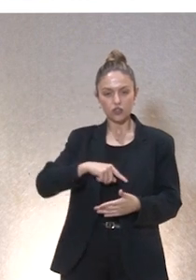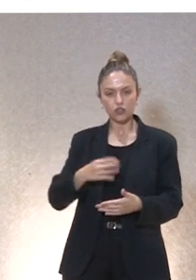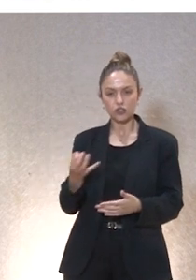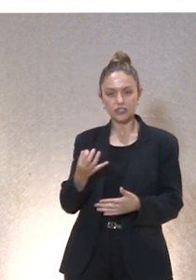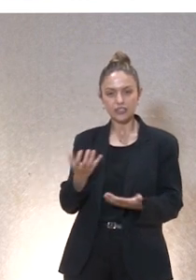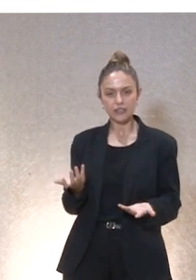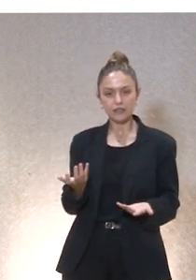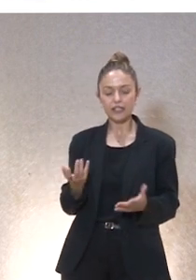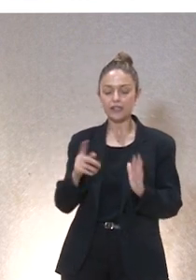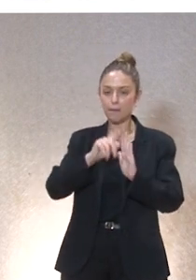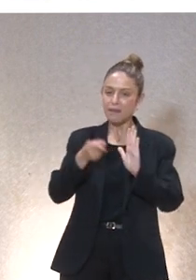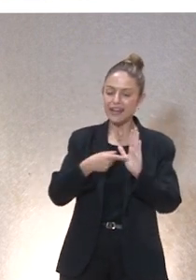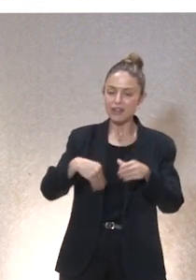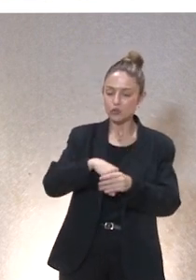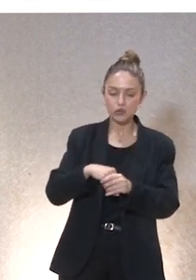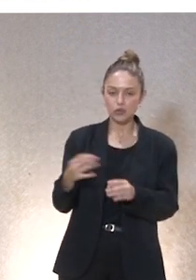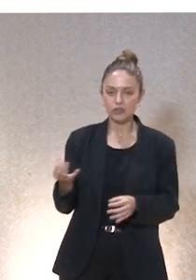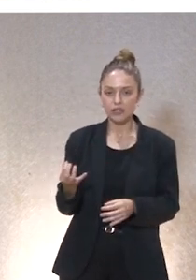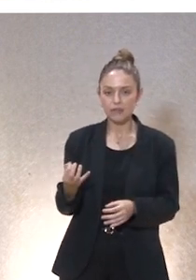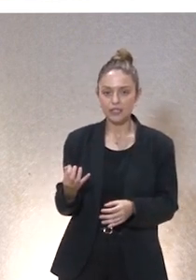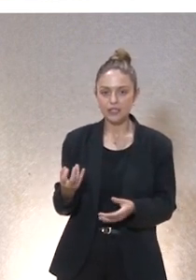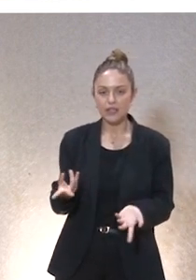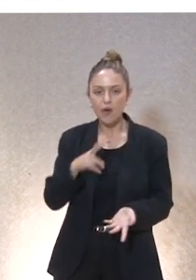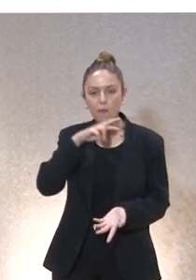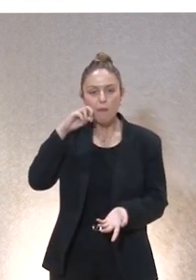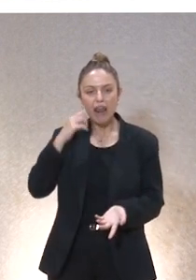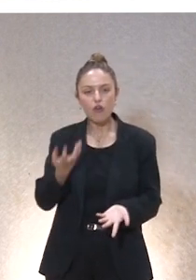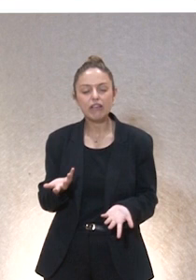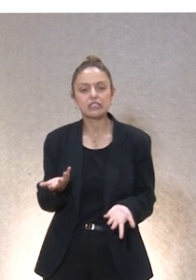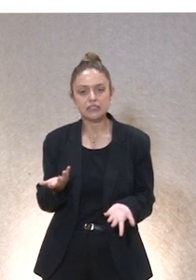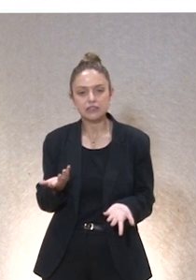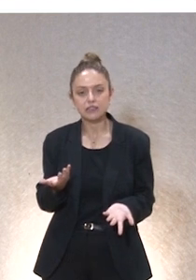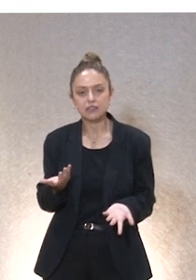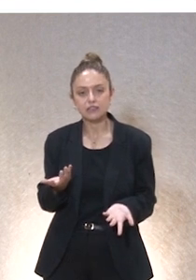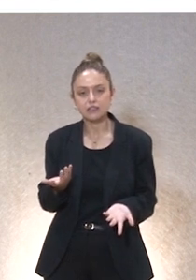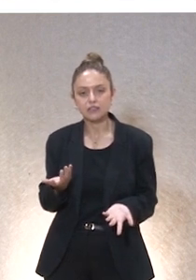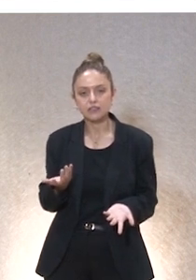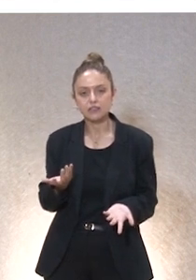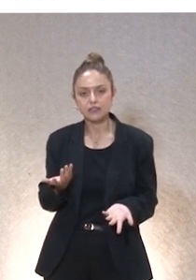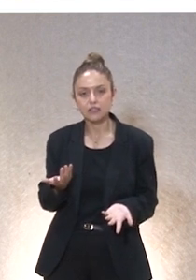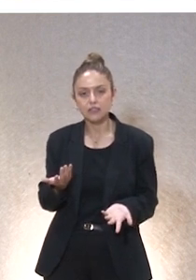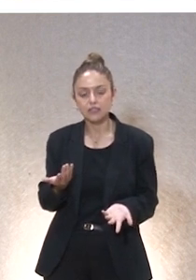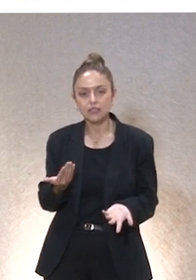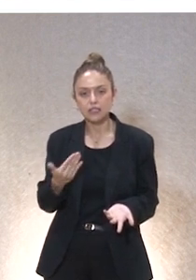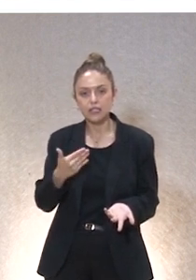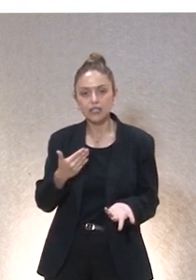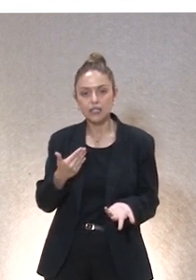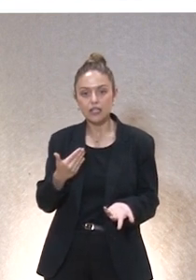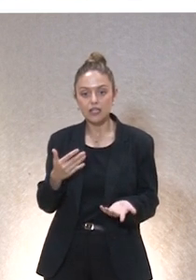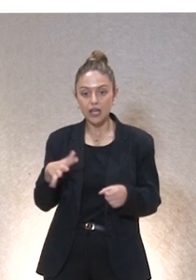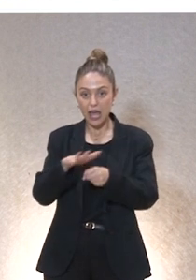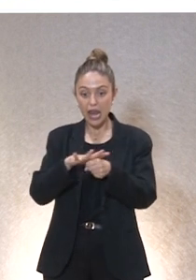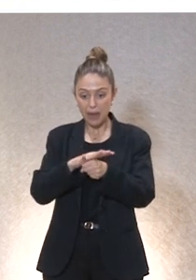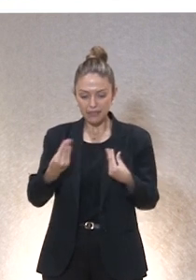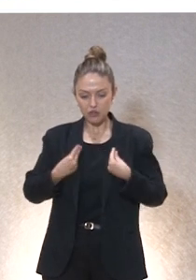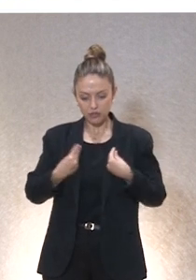inclusión la plena inclusión y es ¿qué valores están en juego? ¿qué papel desempeña lo que llamamos el mundo de la